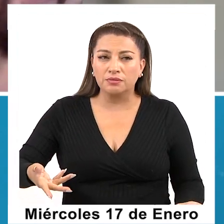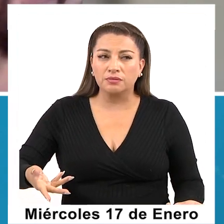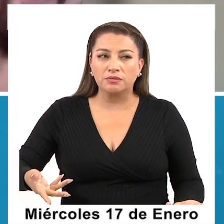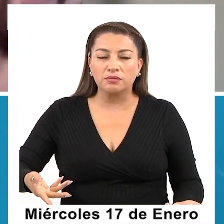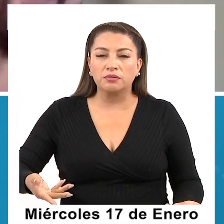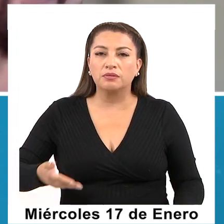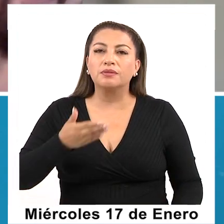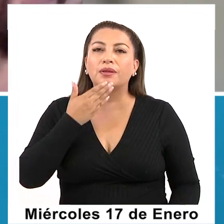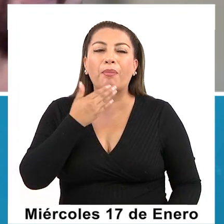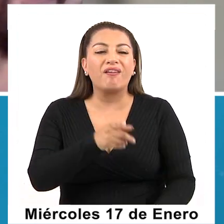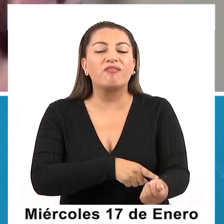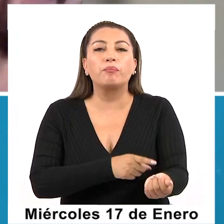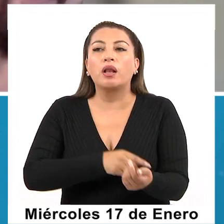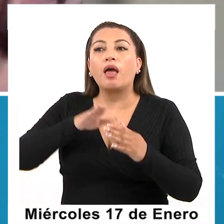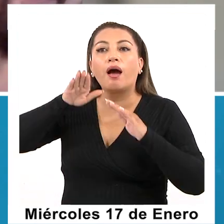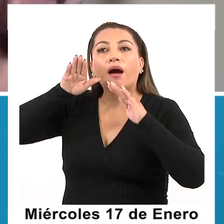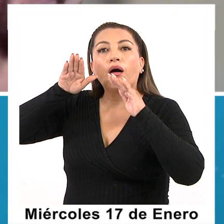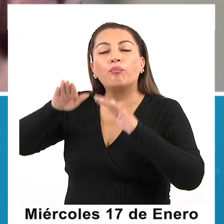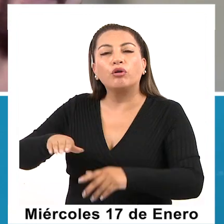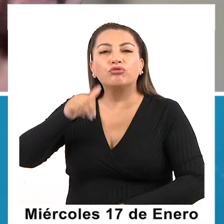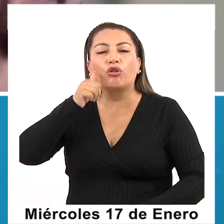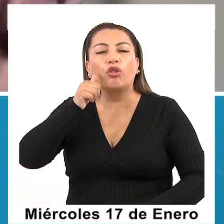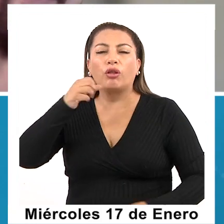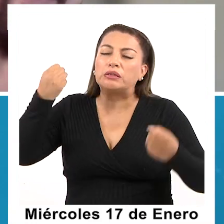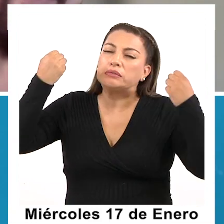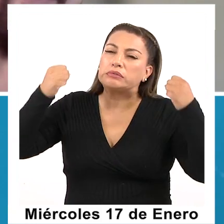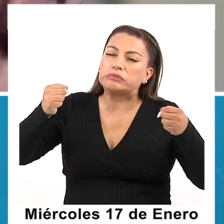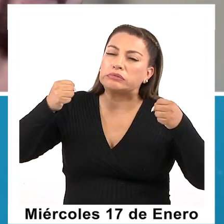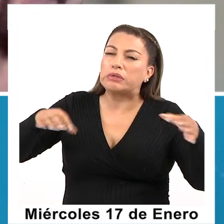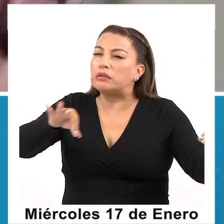tiene el apoyo familiar y una disciplina constante,